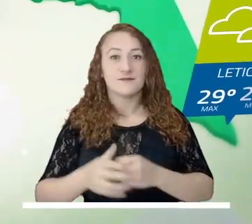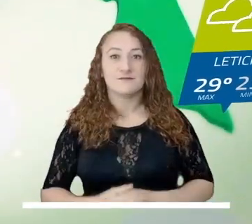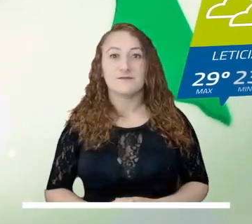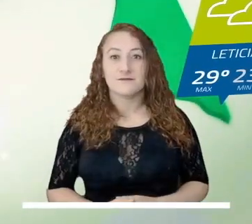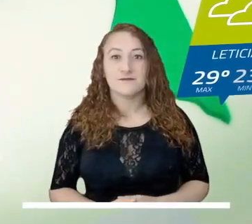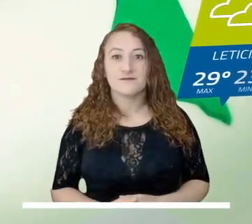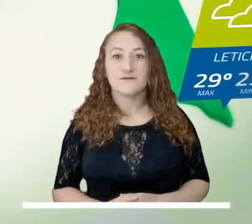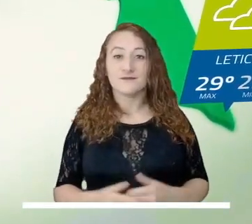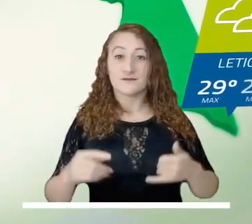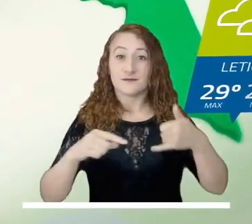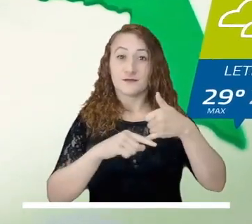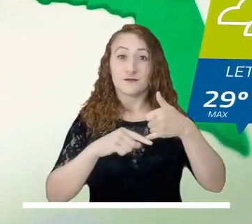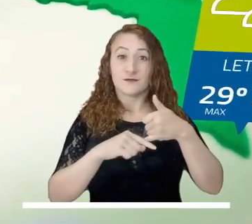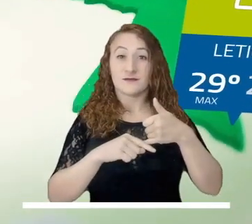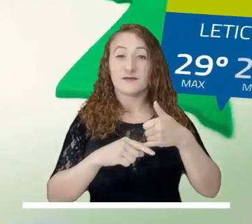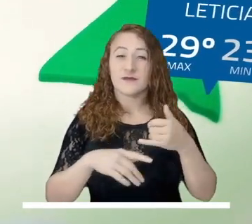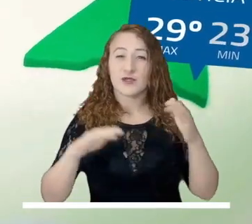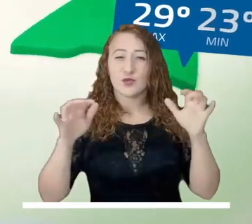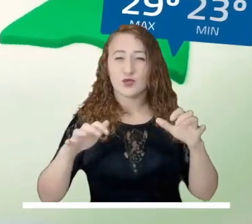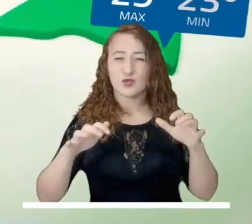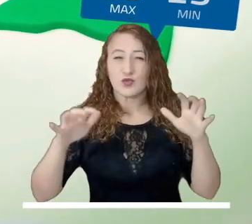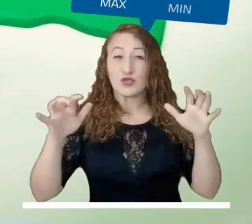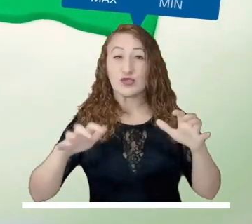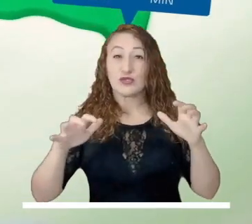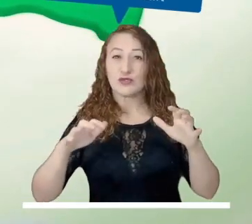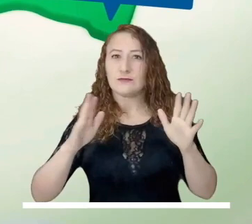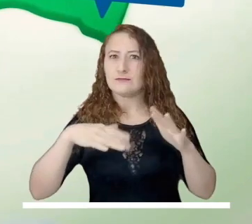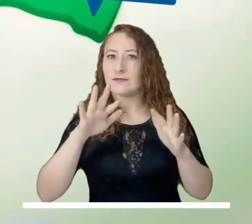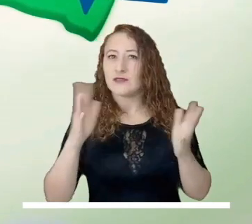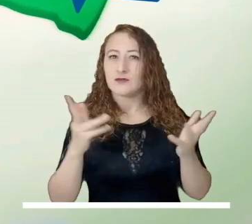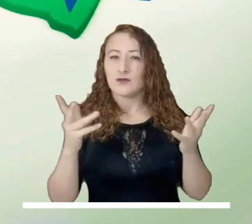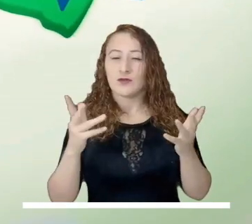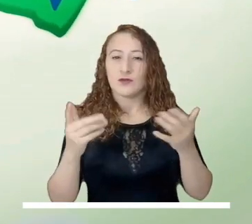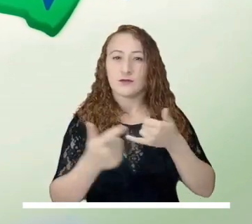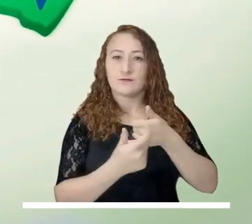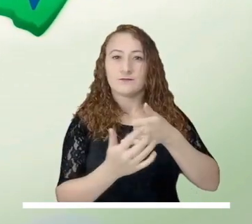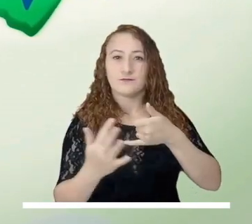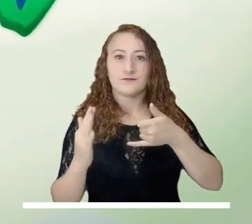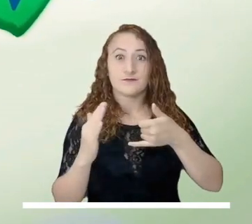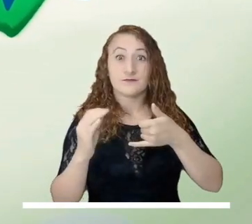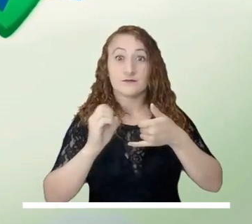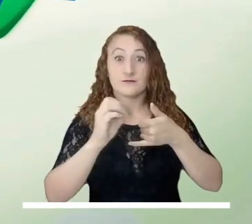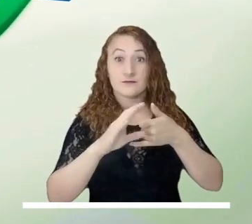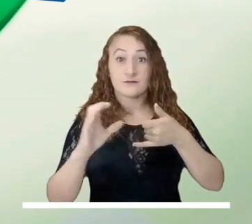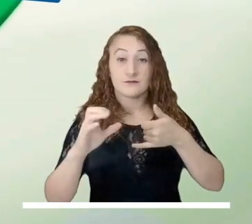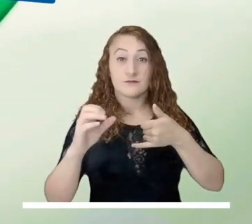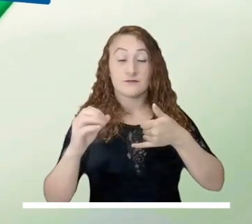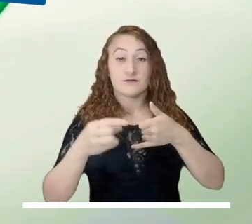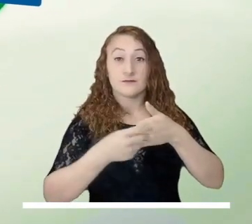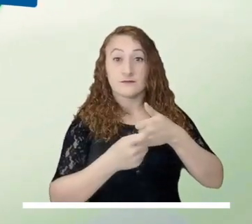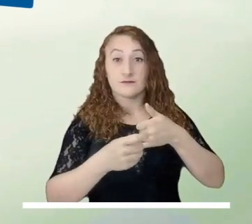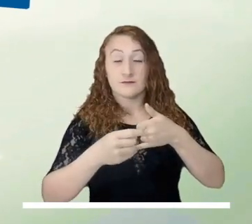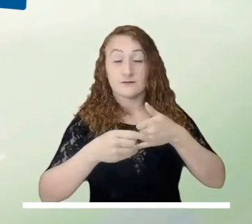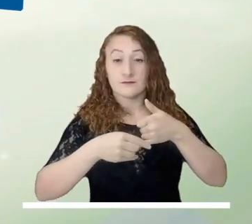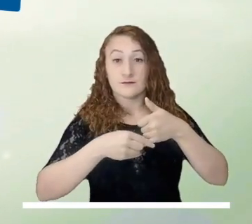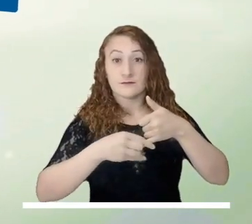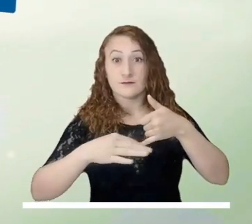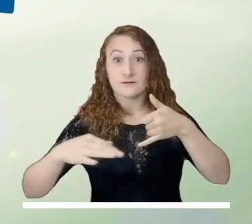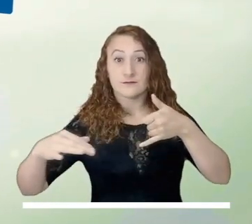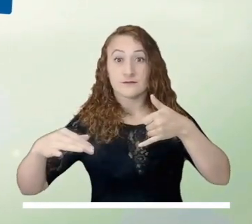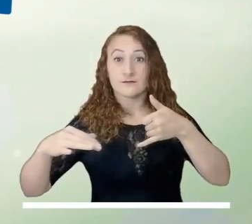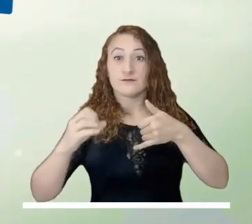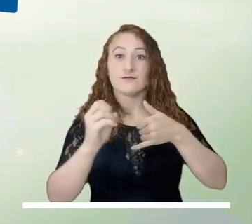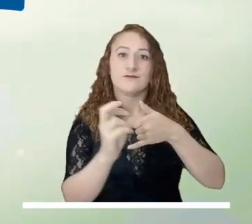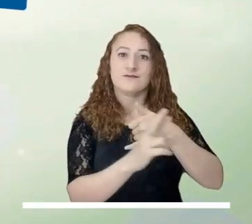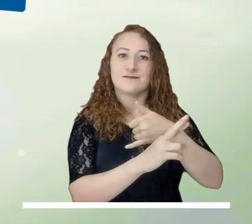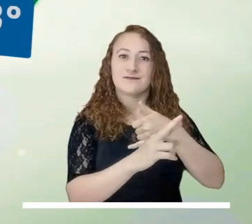Bajemos ahora al sur del país, donde lluvias significativas se podrían presentar en Guainía, Baupés y Occidente de Putumayo.